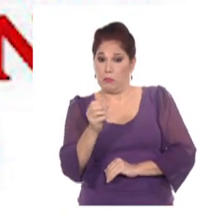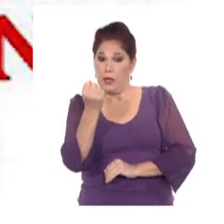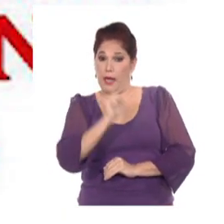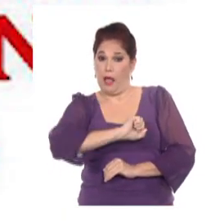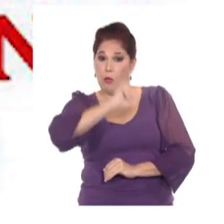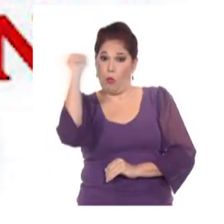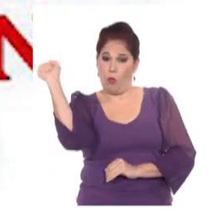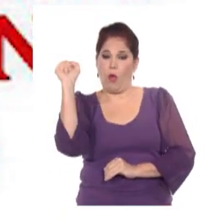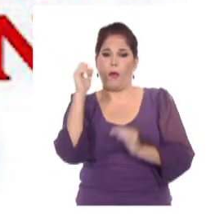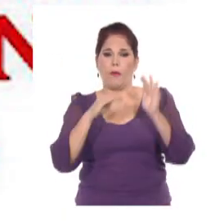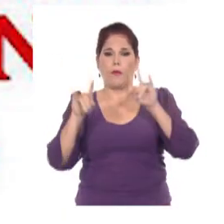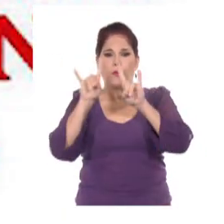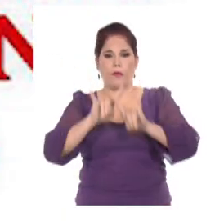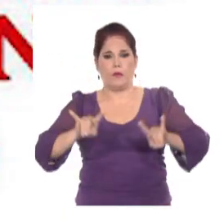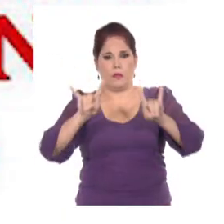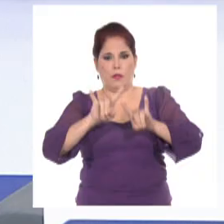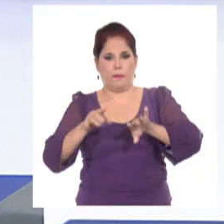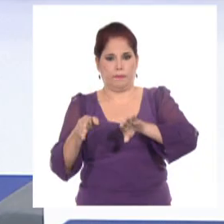de nivel superior.